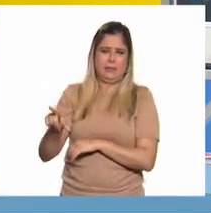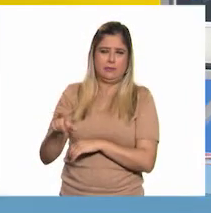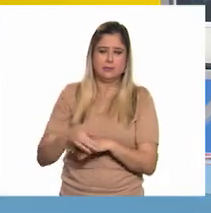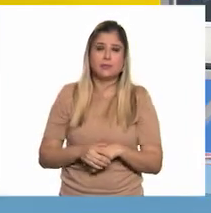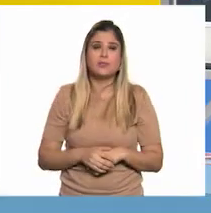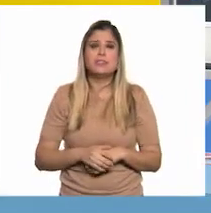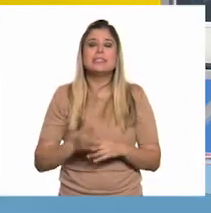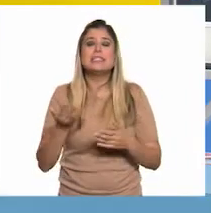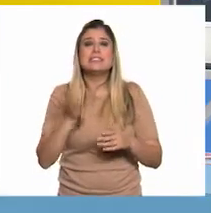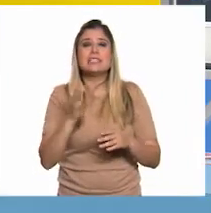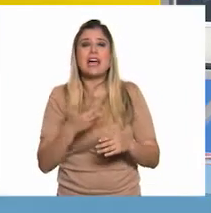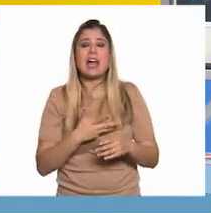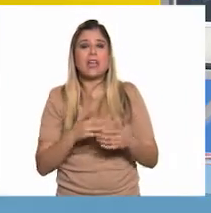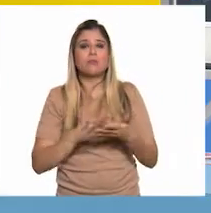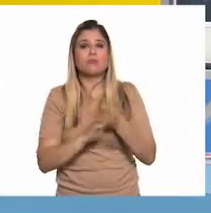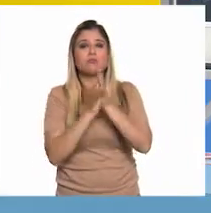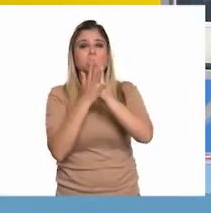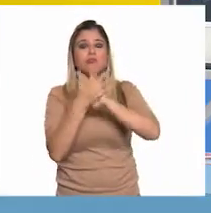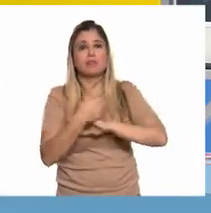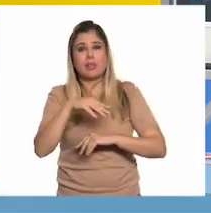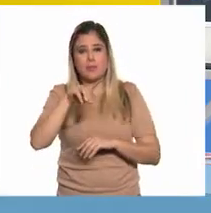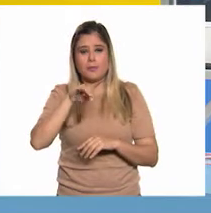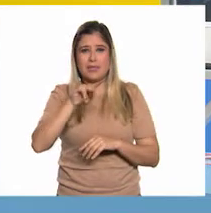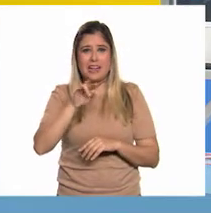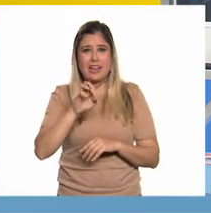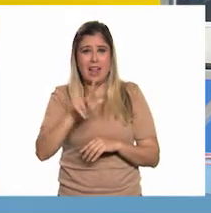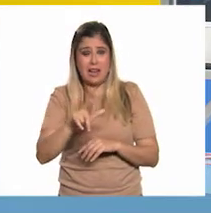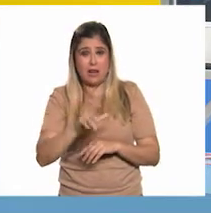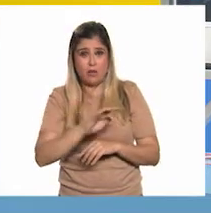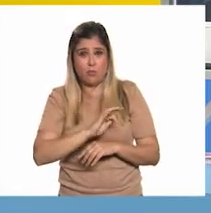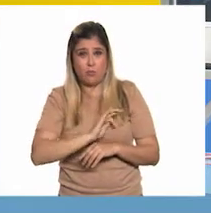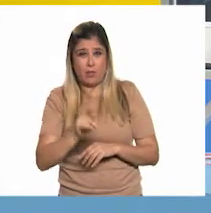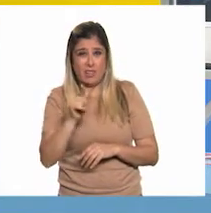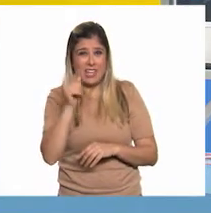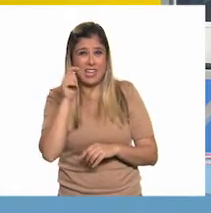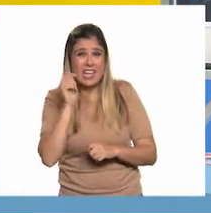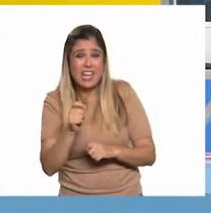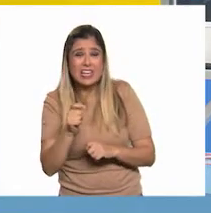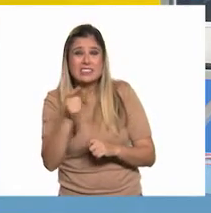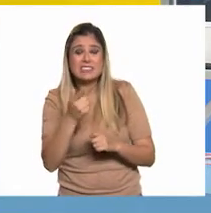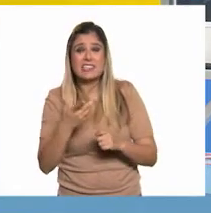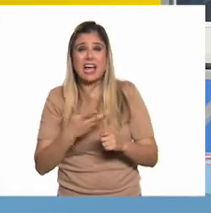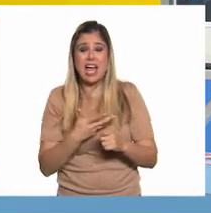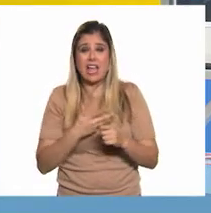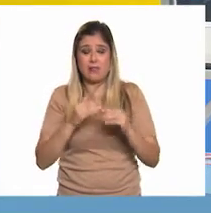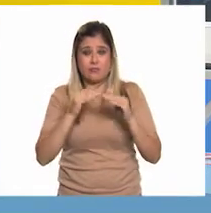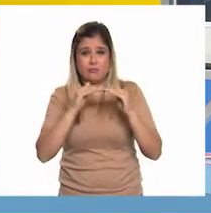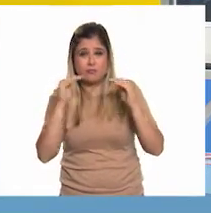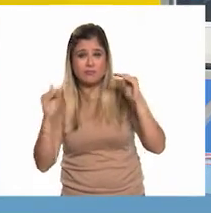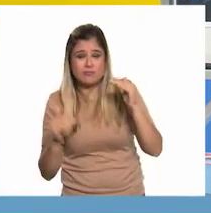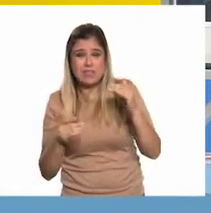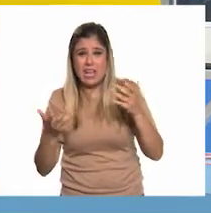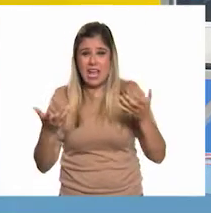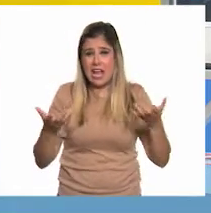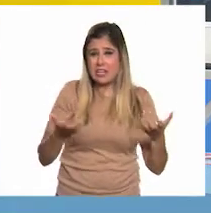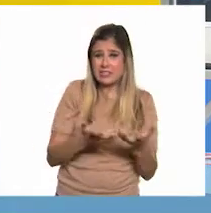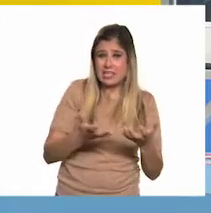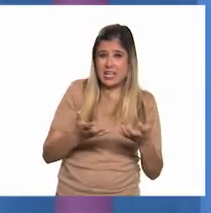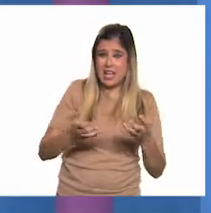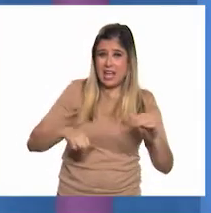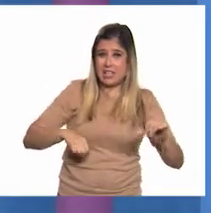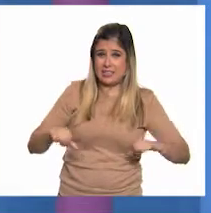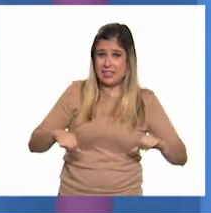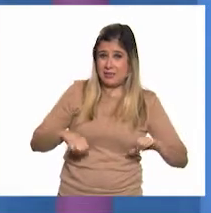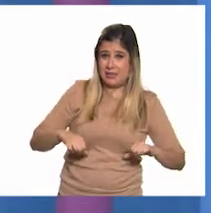se diera algún proceso de transformación del mineral, nos estaríamos refiriendo a una actividad secundaria mineral industrial, ¿verdad?